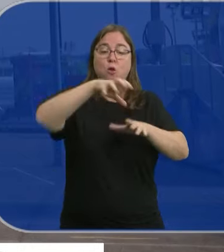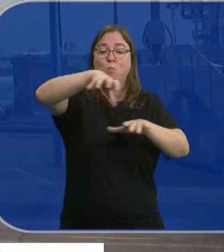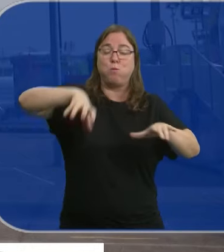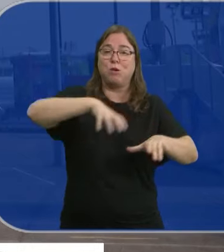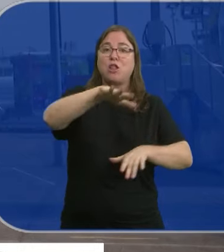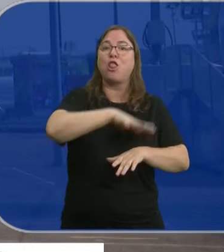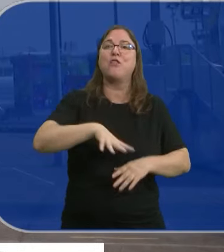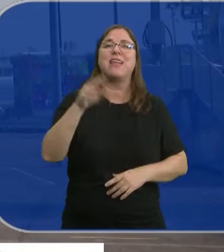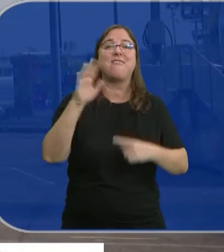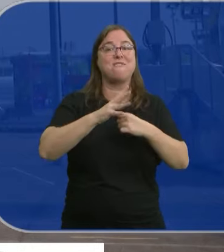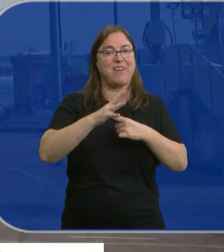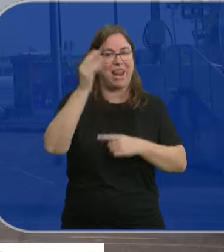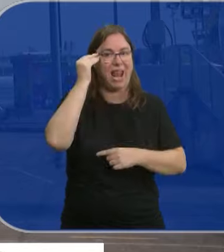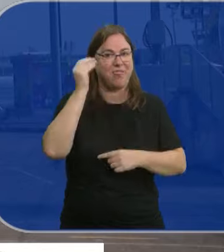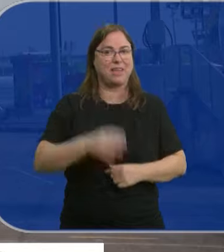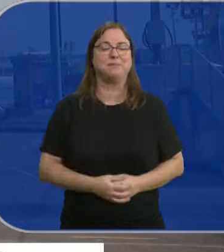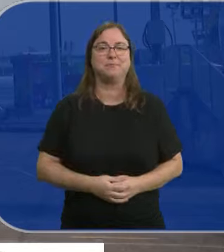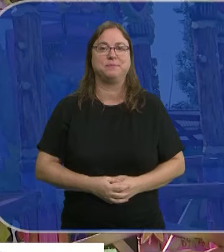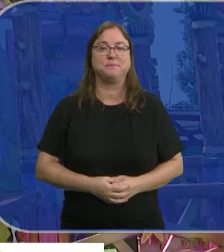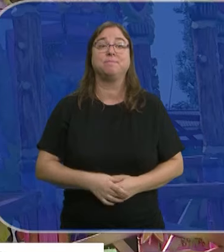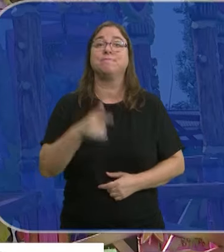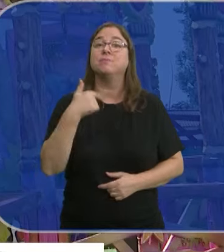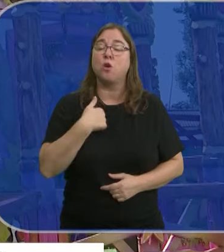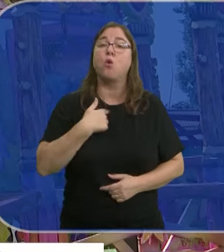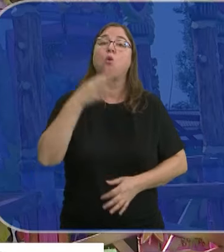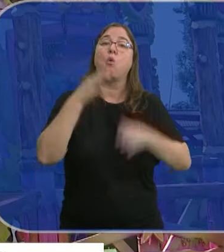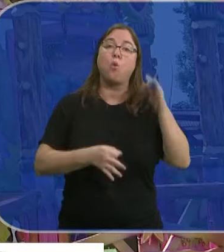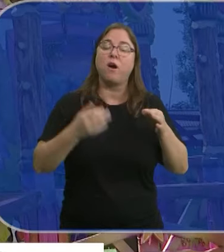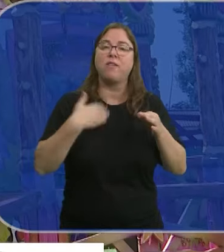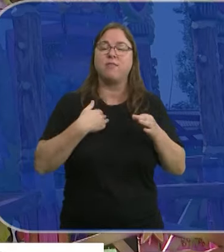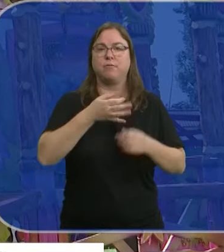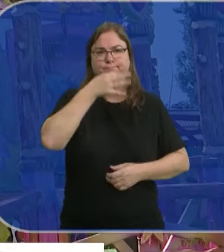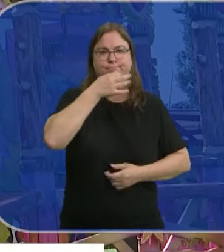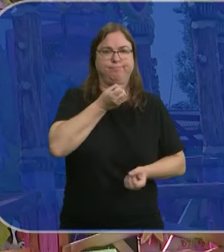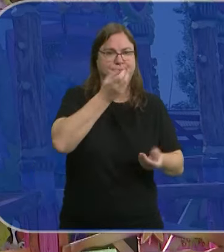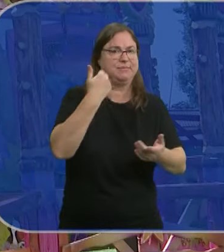puestos en una feria de esta localidad burgalesa. El juez ya le habría tomado declaración.